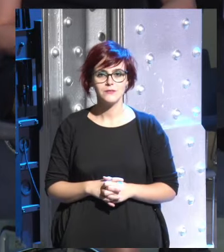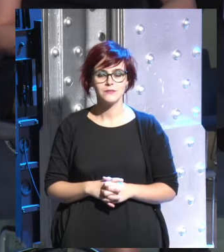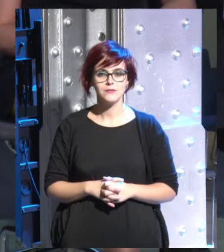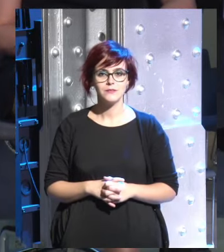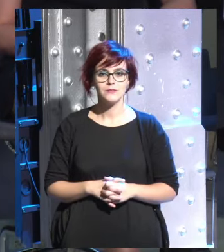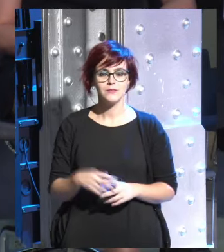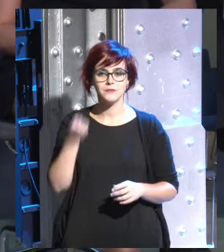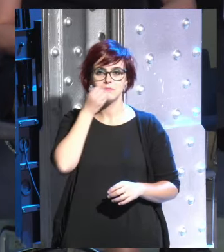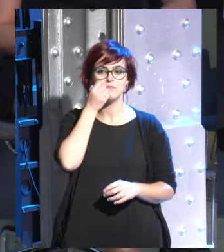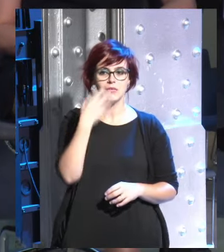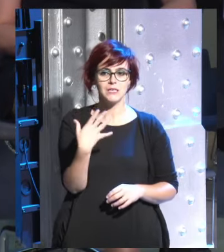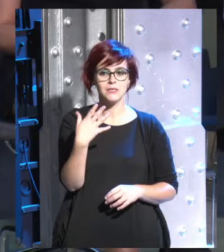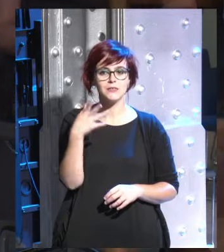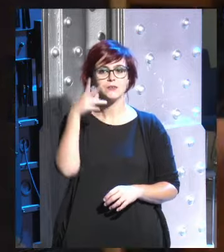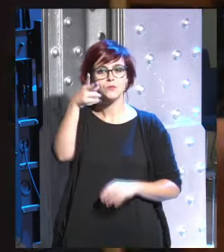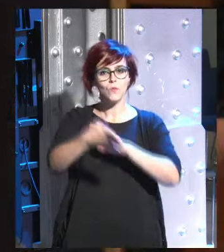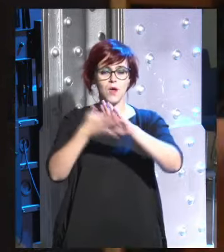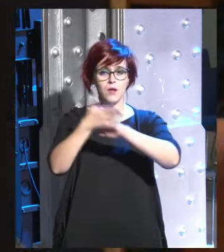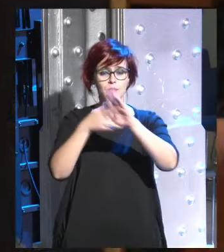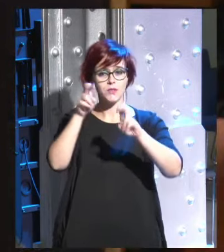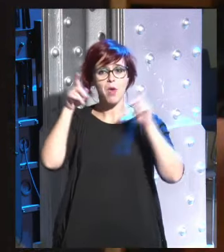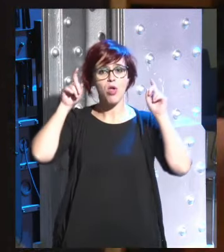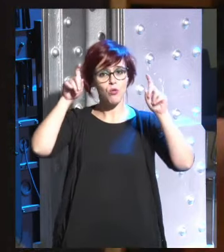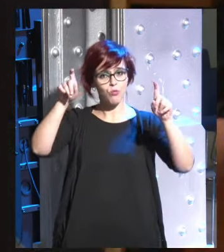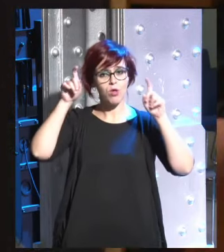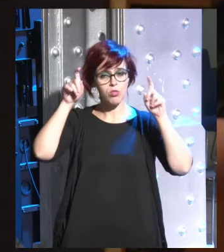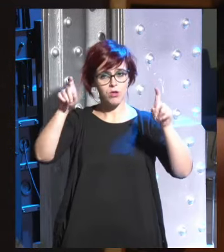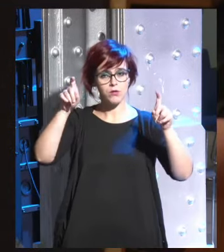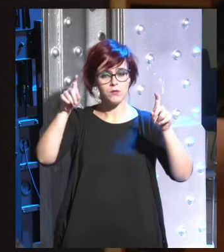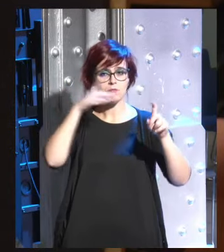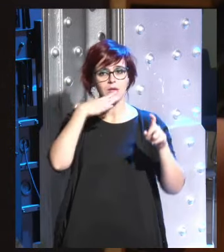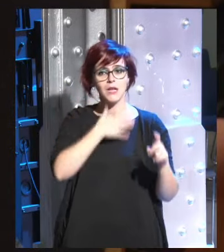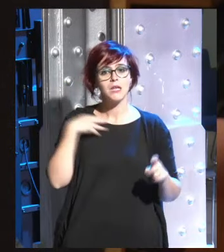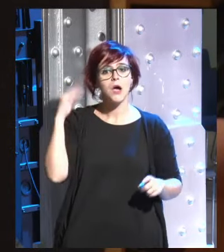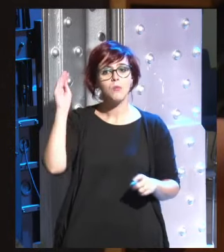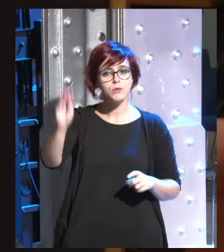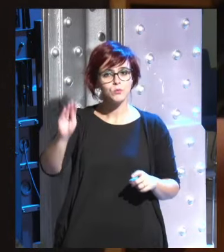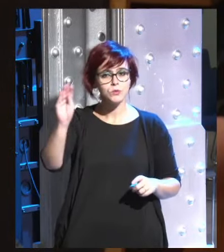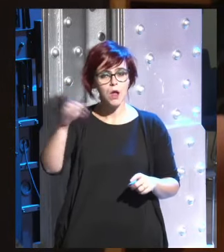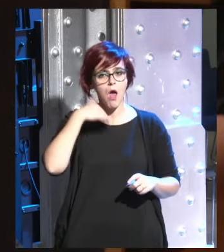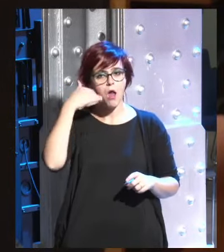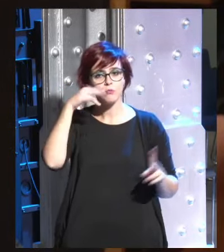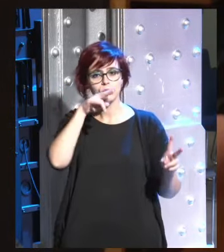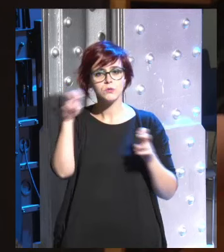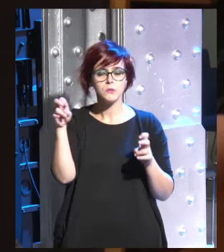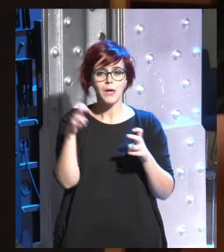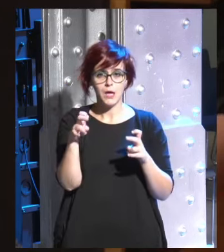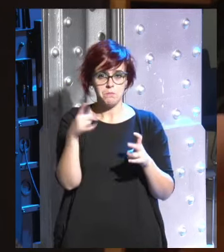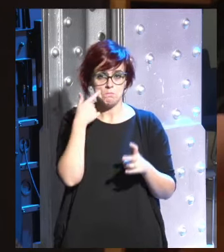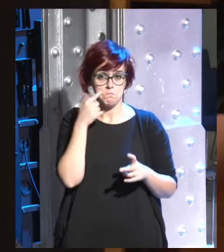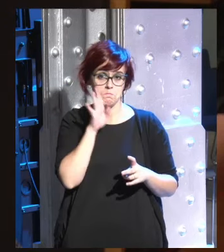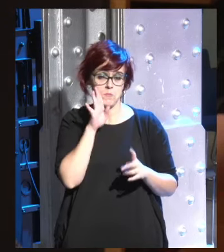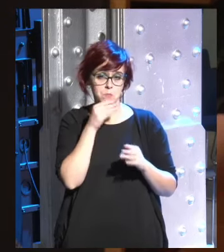ha hablado antes sobre educación y quiero preguntarles algo sobre esto